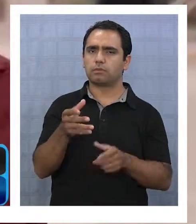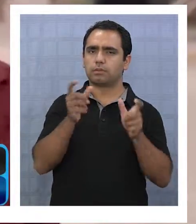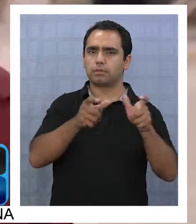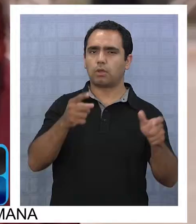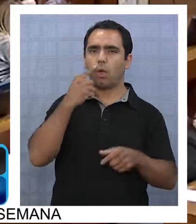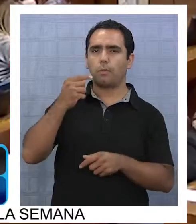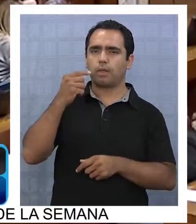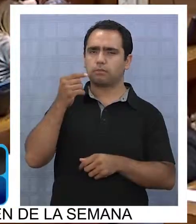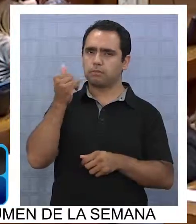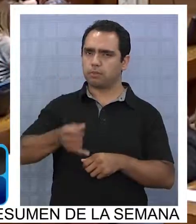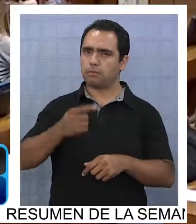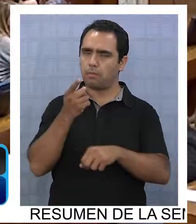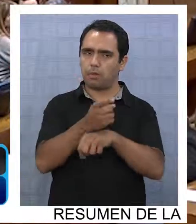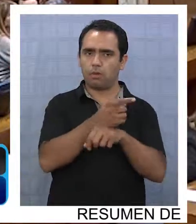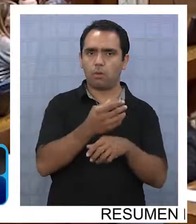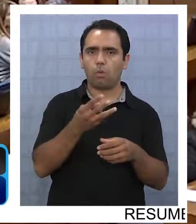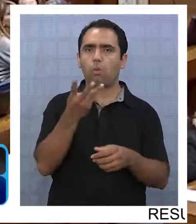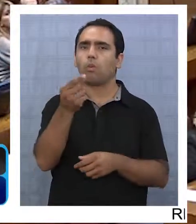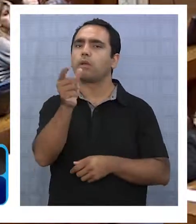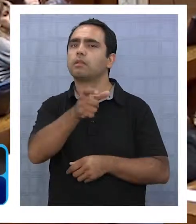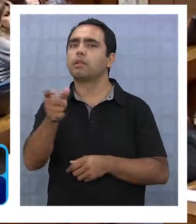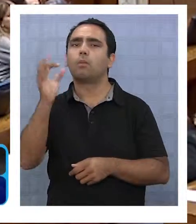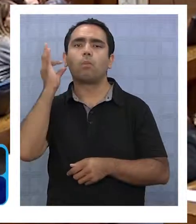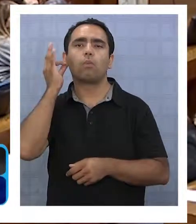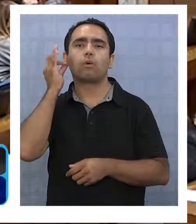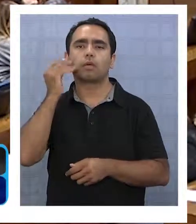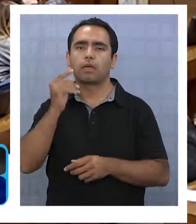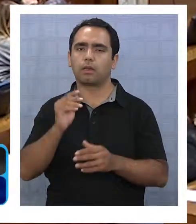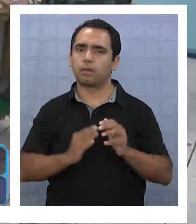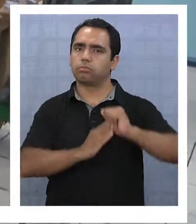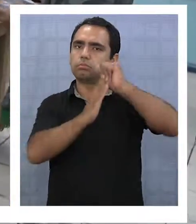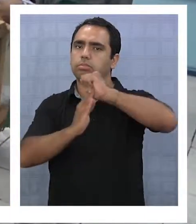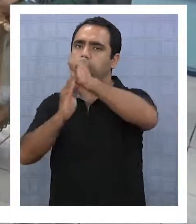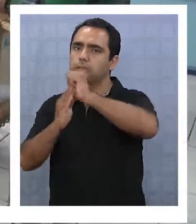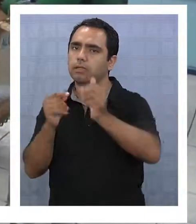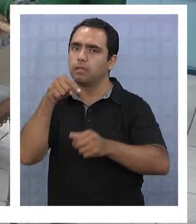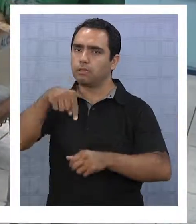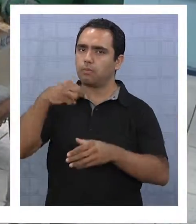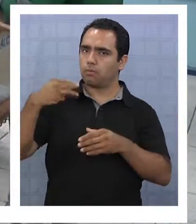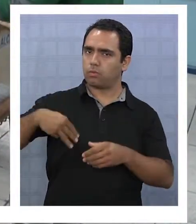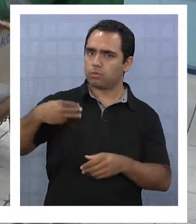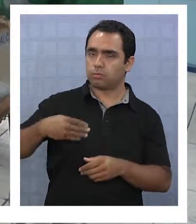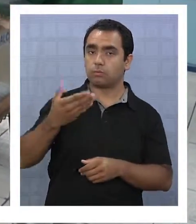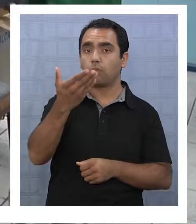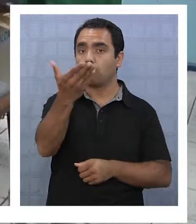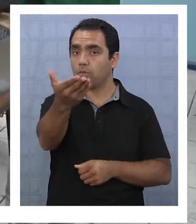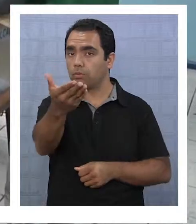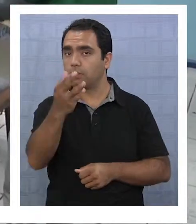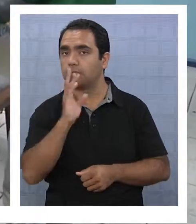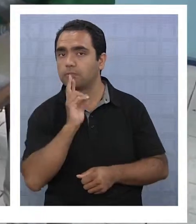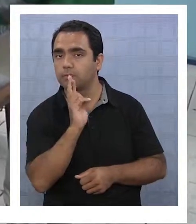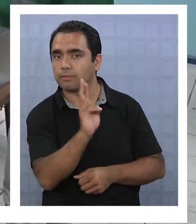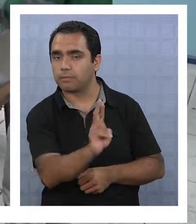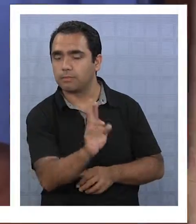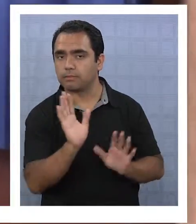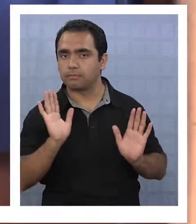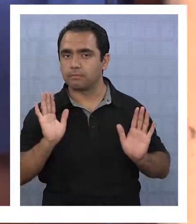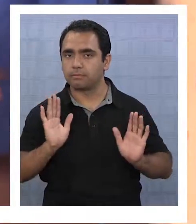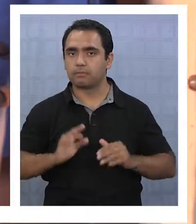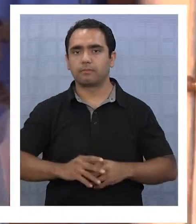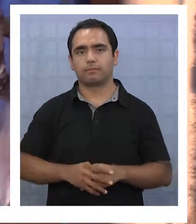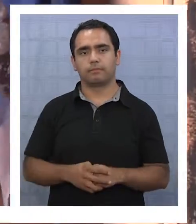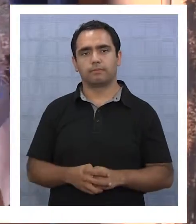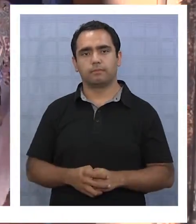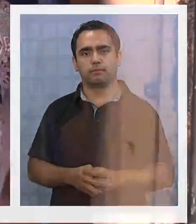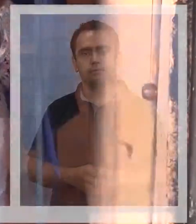ha sido dominado por hombres? ¿Cuántas mujeres sacarán la voz durante estas municipales? Usted tiene la respuesta.